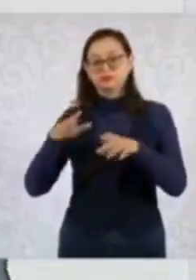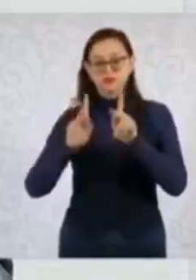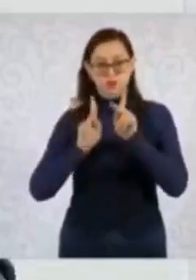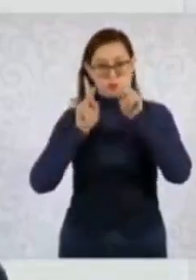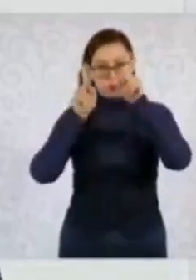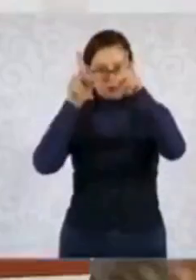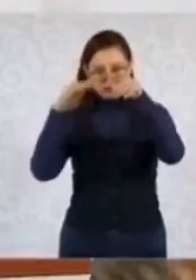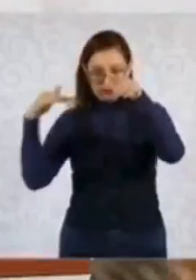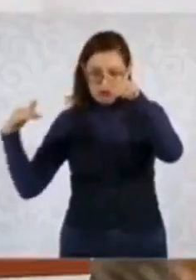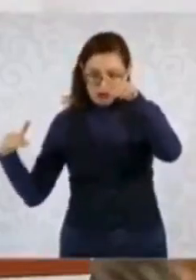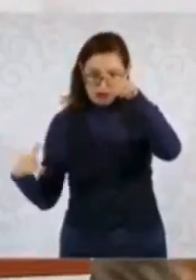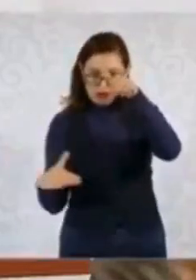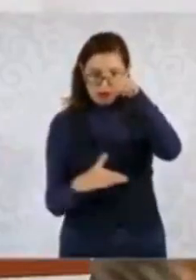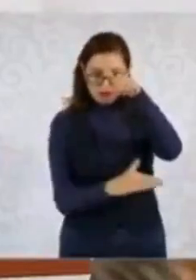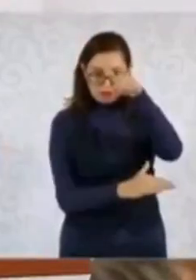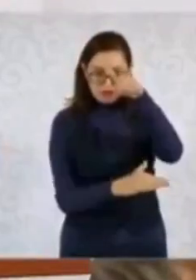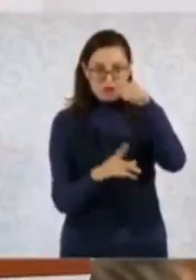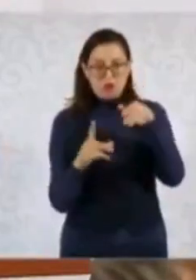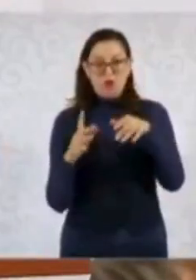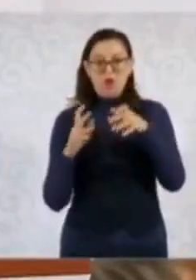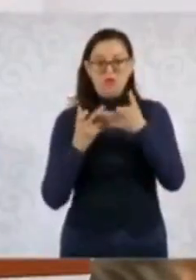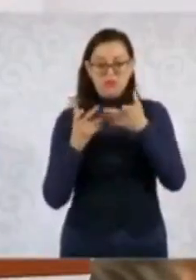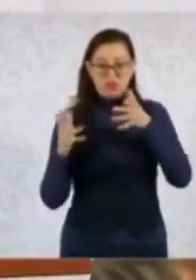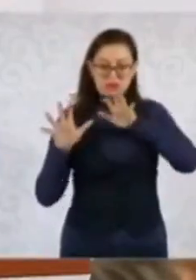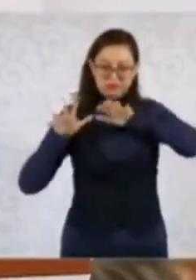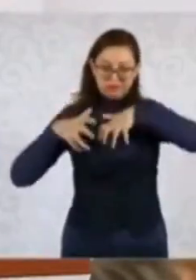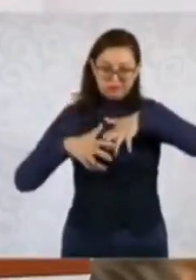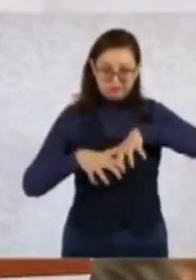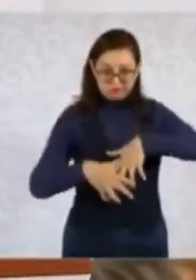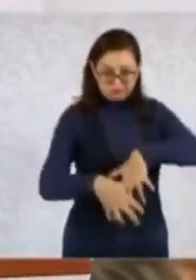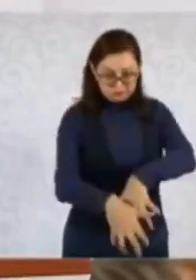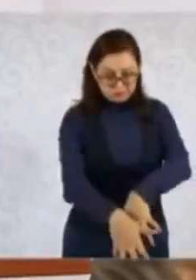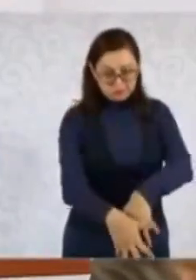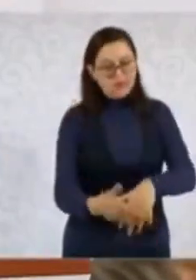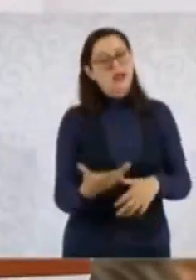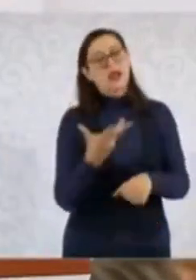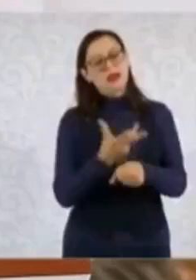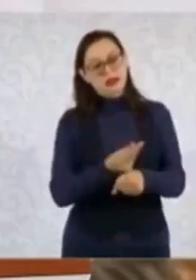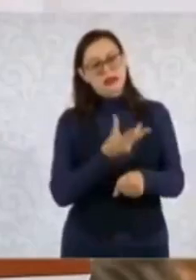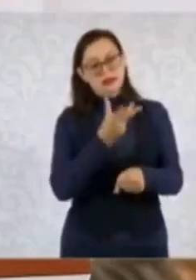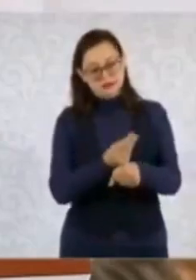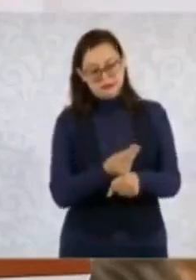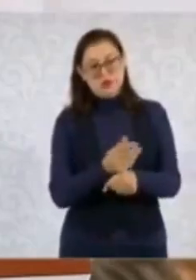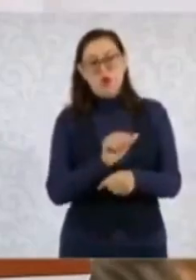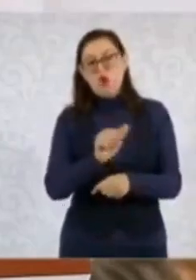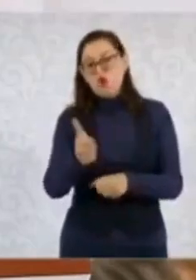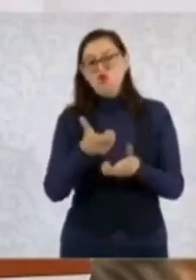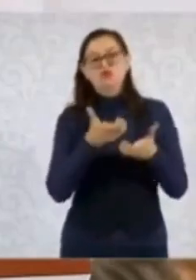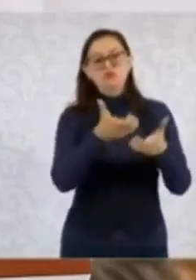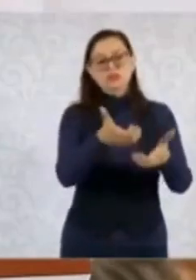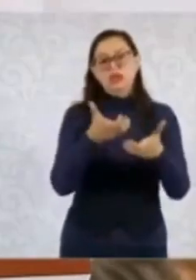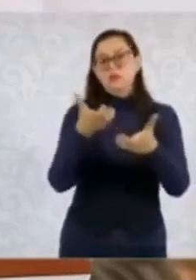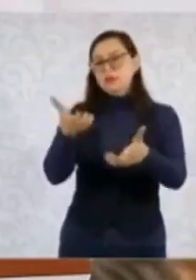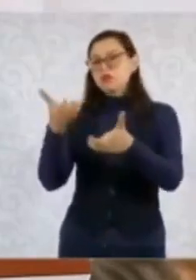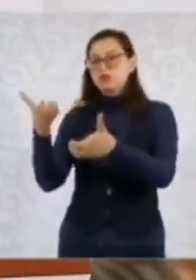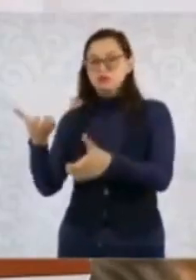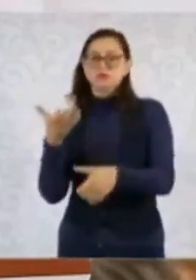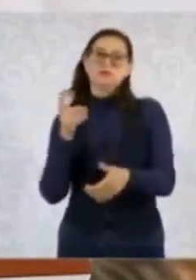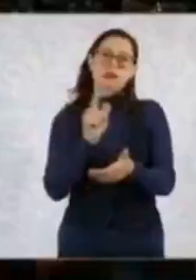que hubo un deslave y ahí también se está teniendo, además de otros caminos. Eso es en particular en Acapulco.